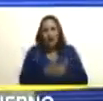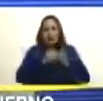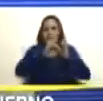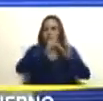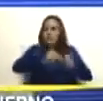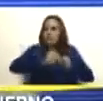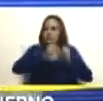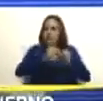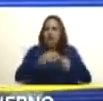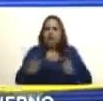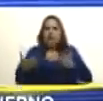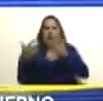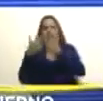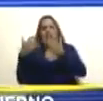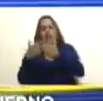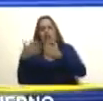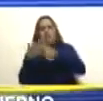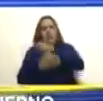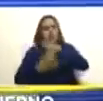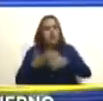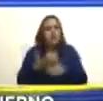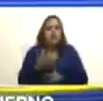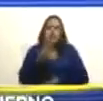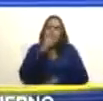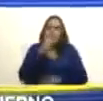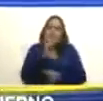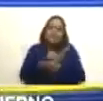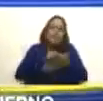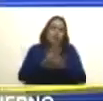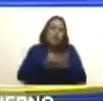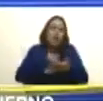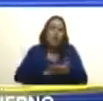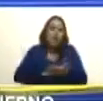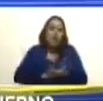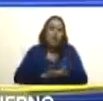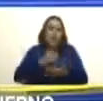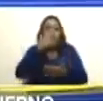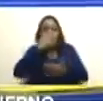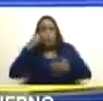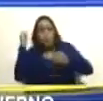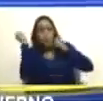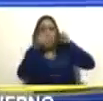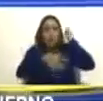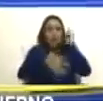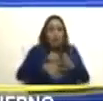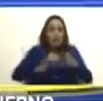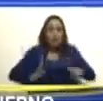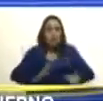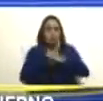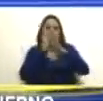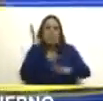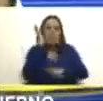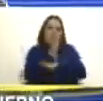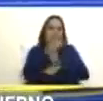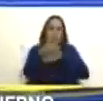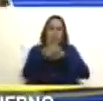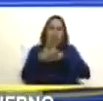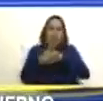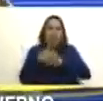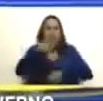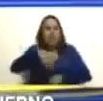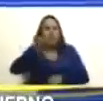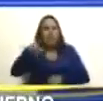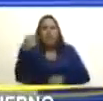de enfrentamiento estéril de guarimba de sanciones de bloqueos de amenaza está